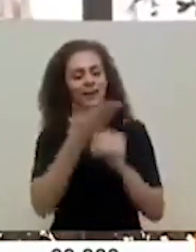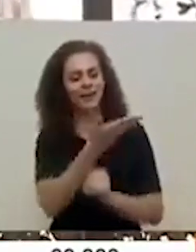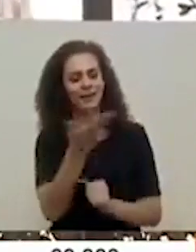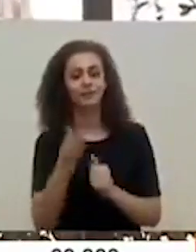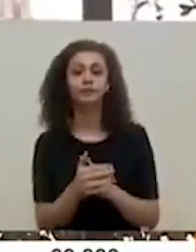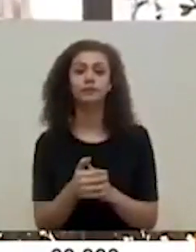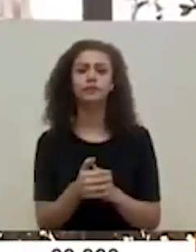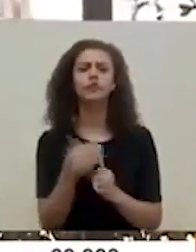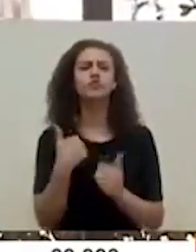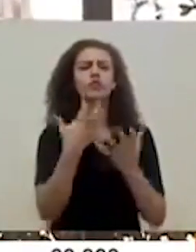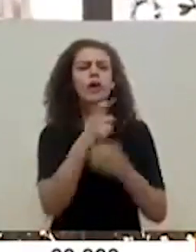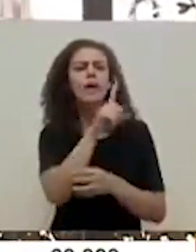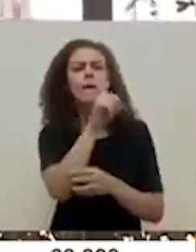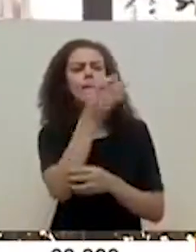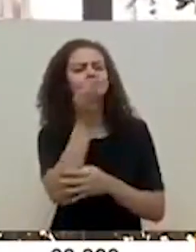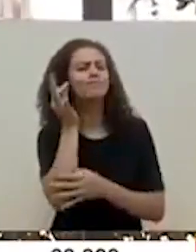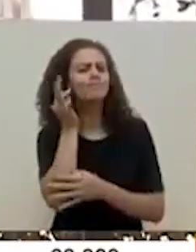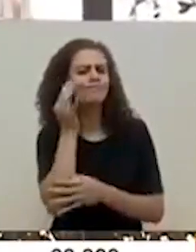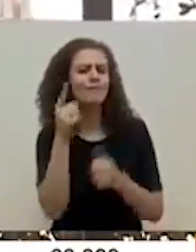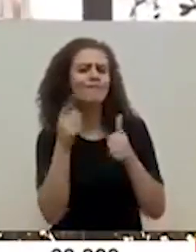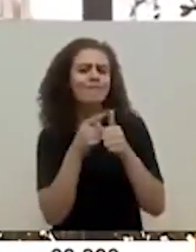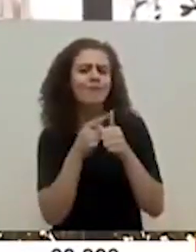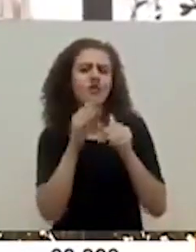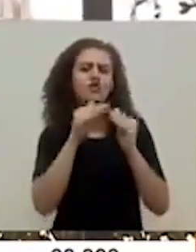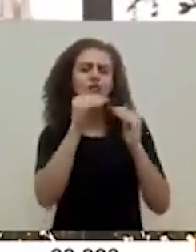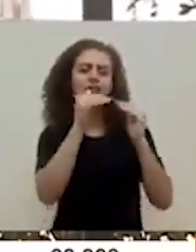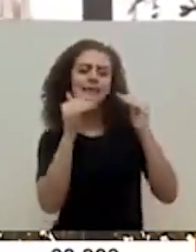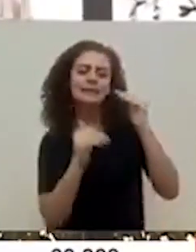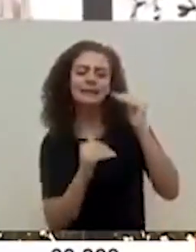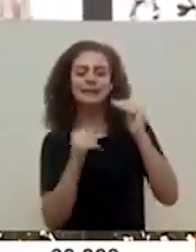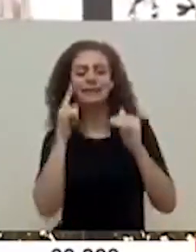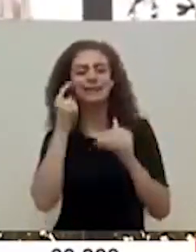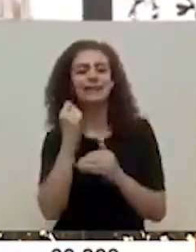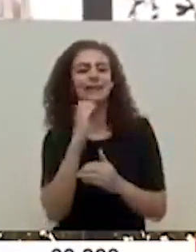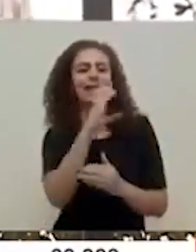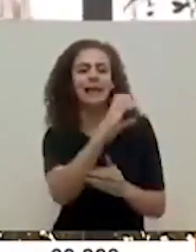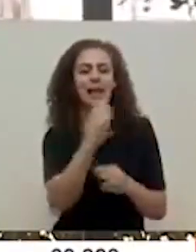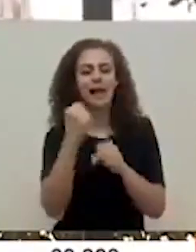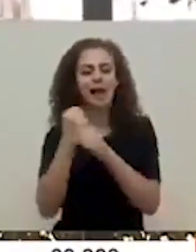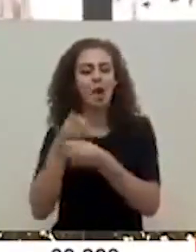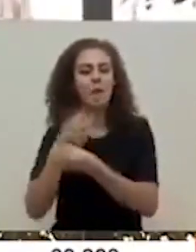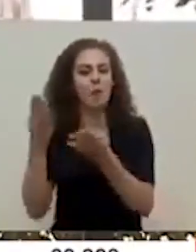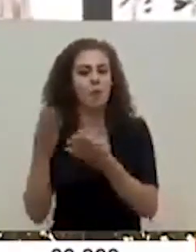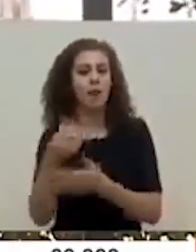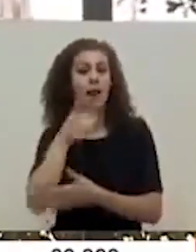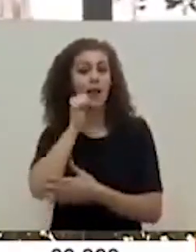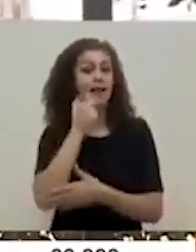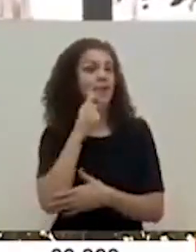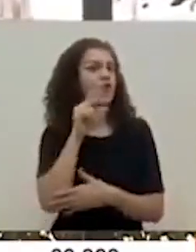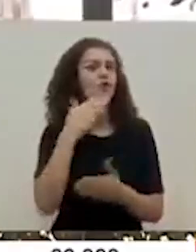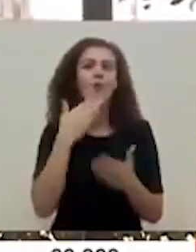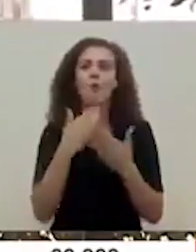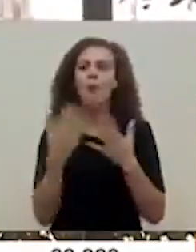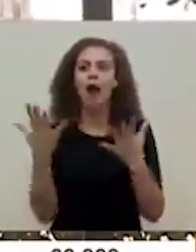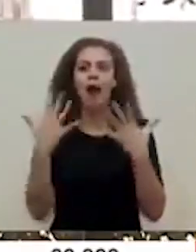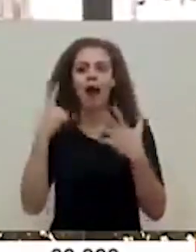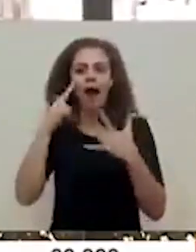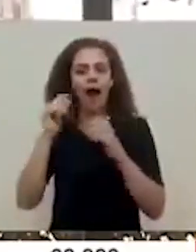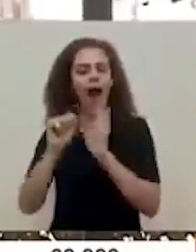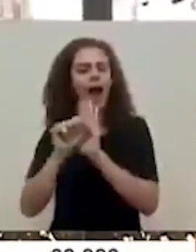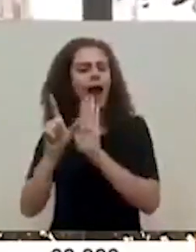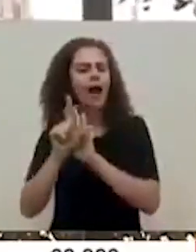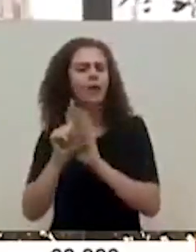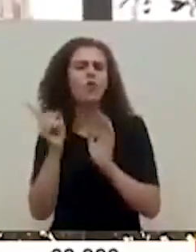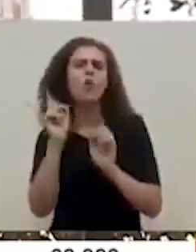doña Pilar quería preguntarle inicialmente por el tema de la reducción de los salarios de empleos públicos ayer don Elian decía que no es buen ambiente en la asamblea para el proyecto quería